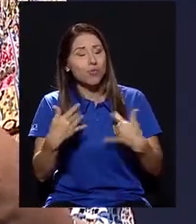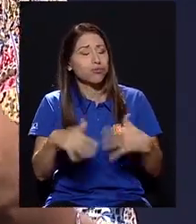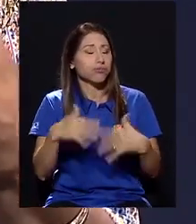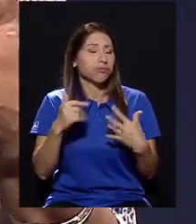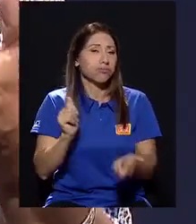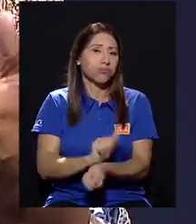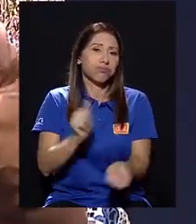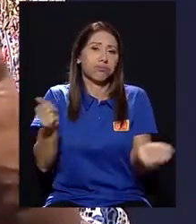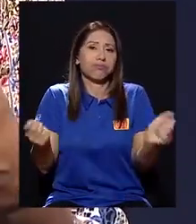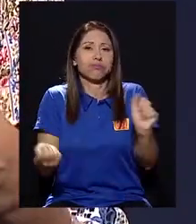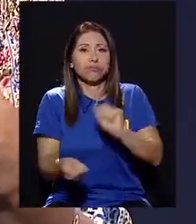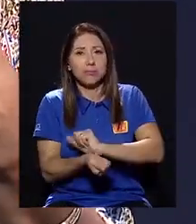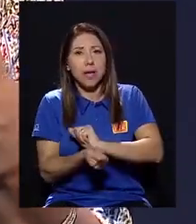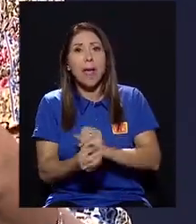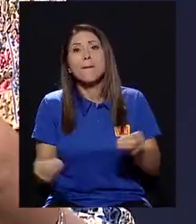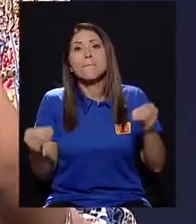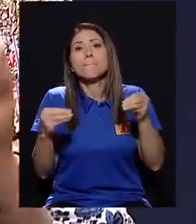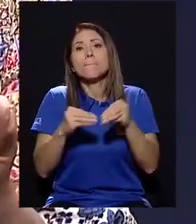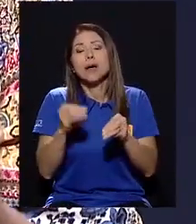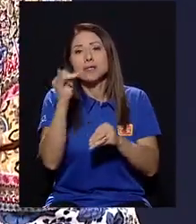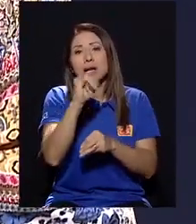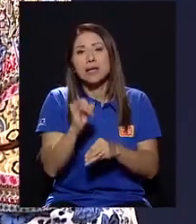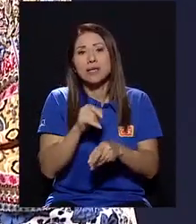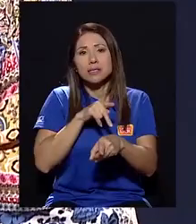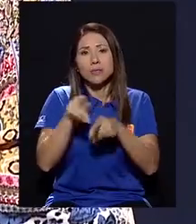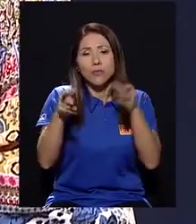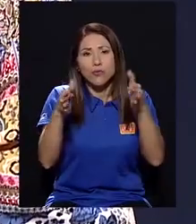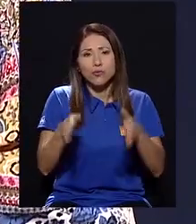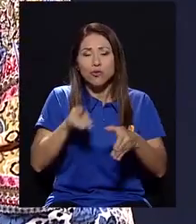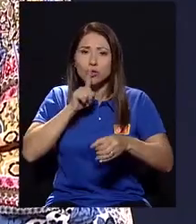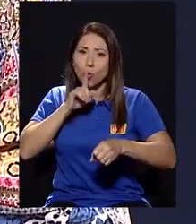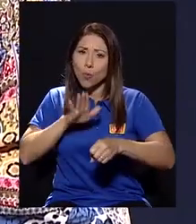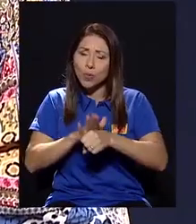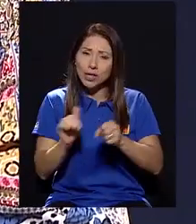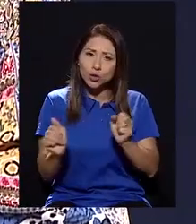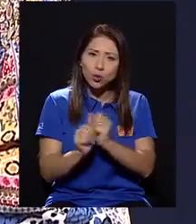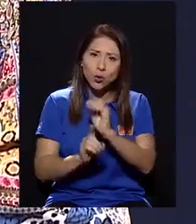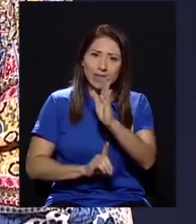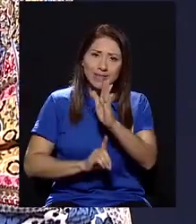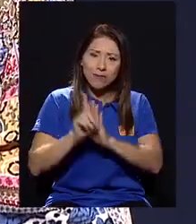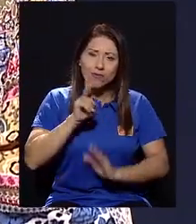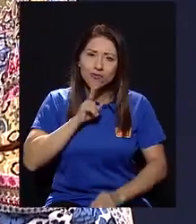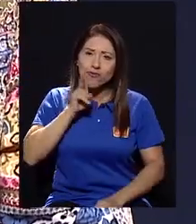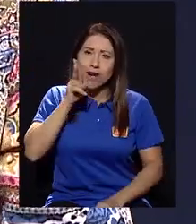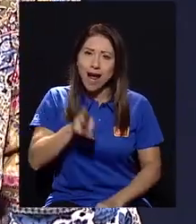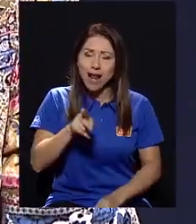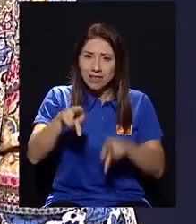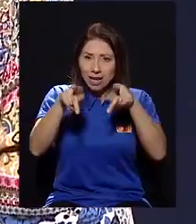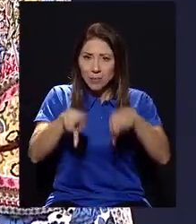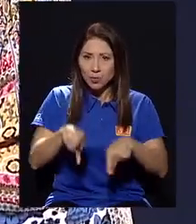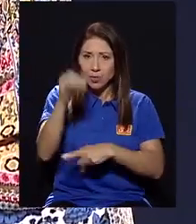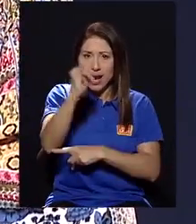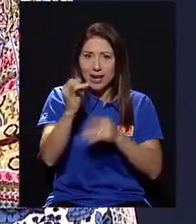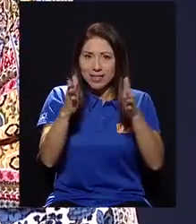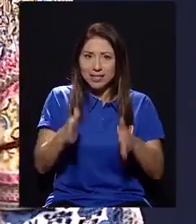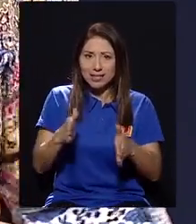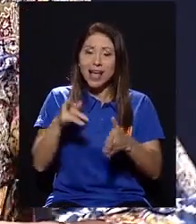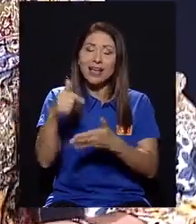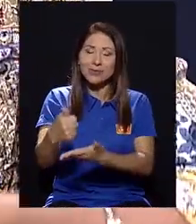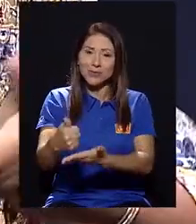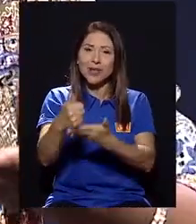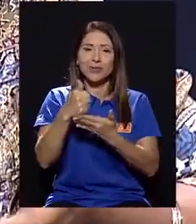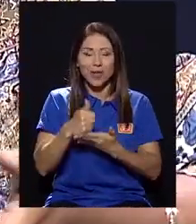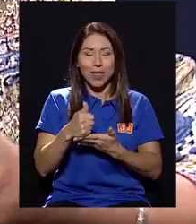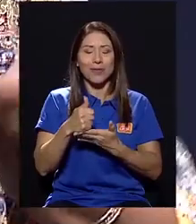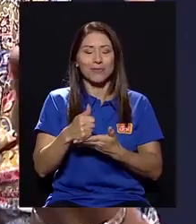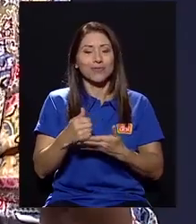más artistas profesionales y artistas comprometidos con el desarrollo real del artista, nos han